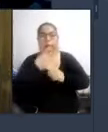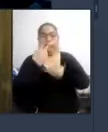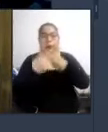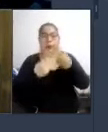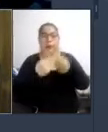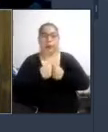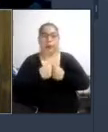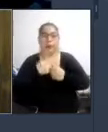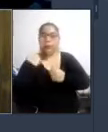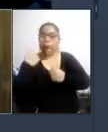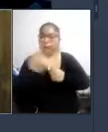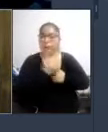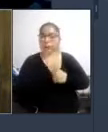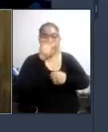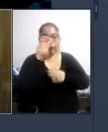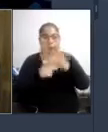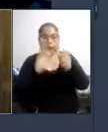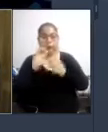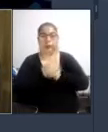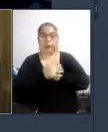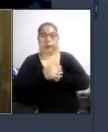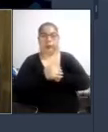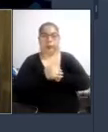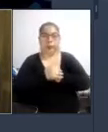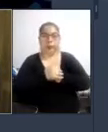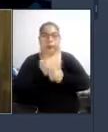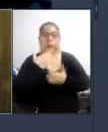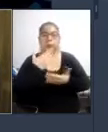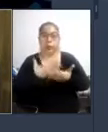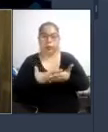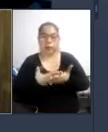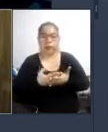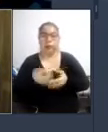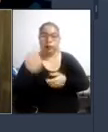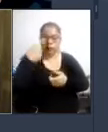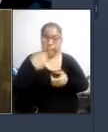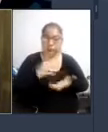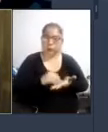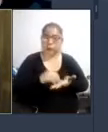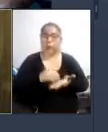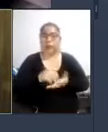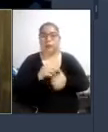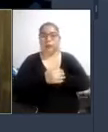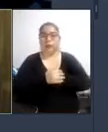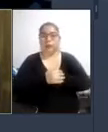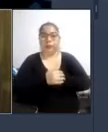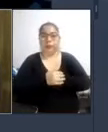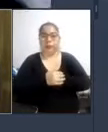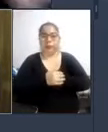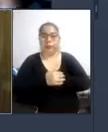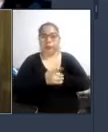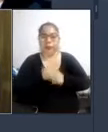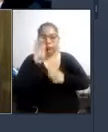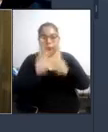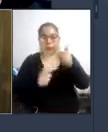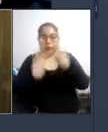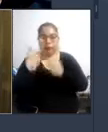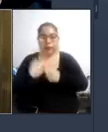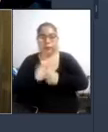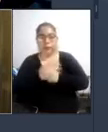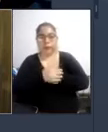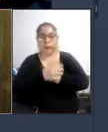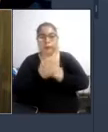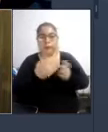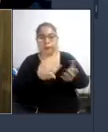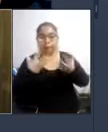toda la población agradezco una vez más a las personas que han tenido la